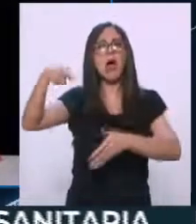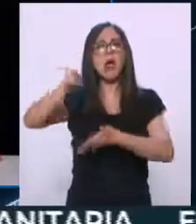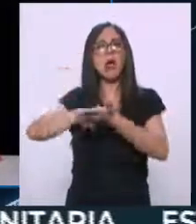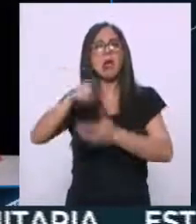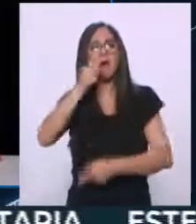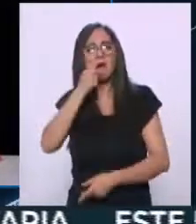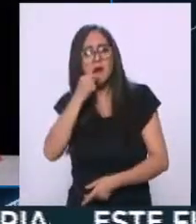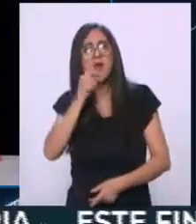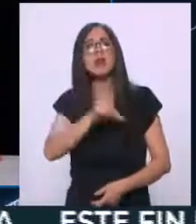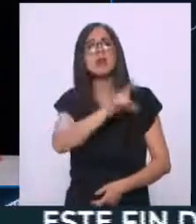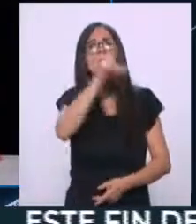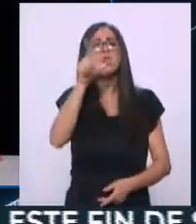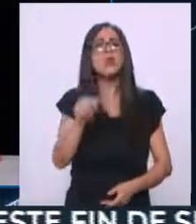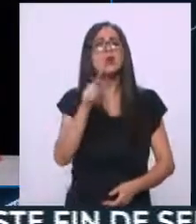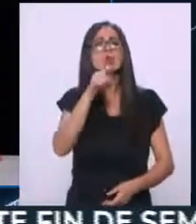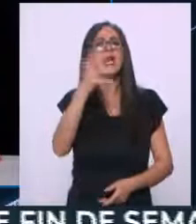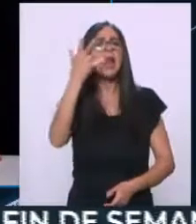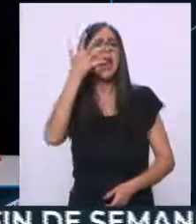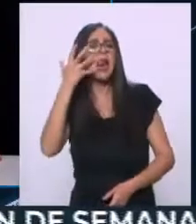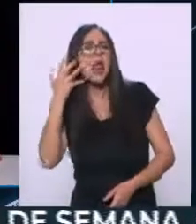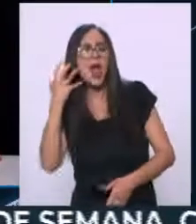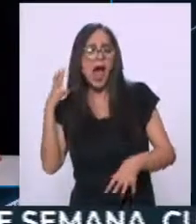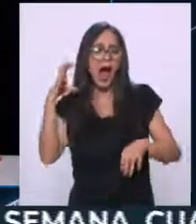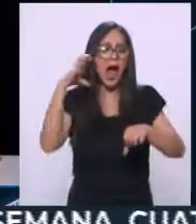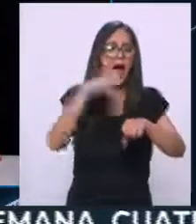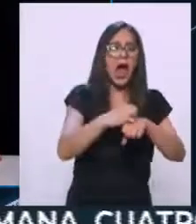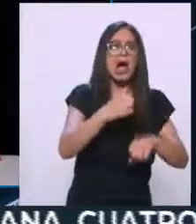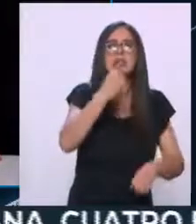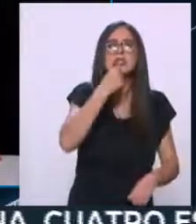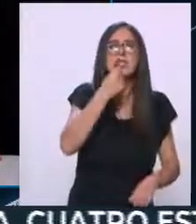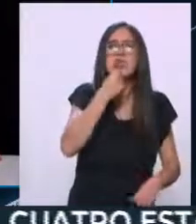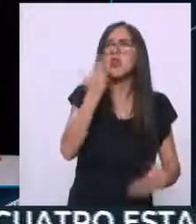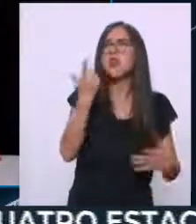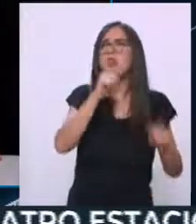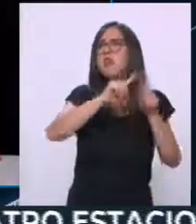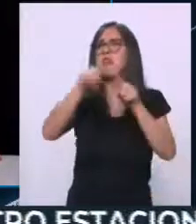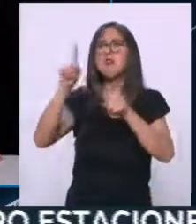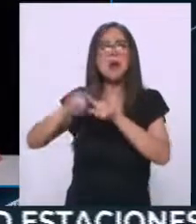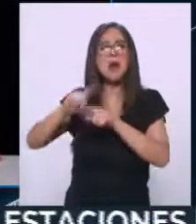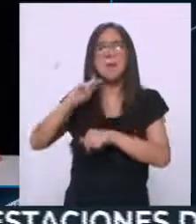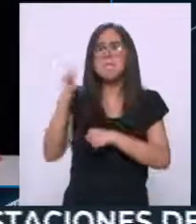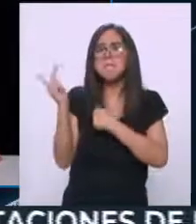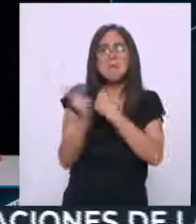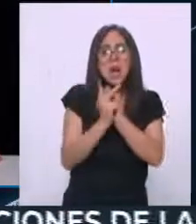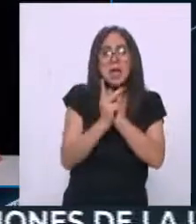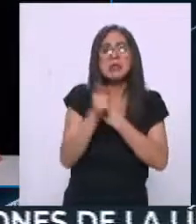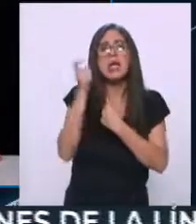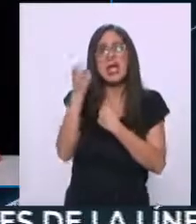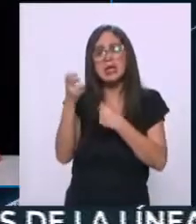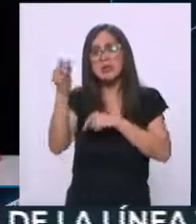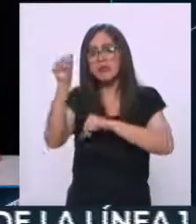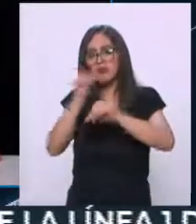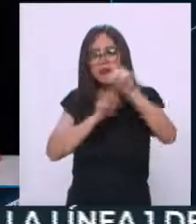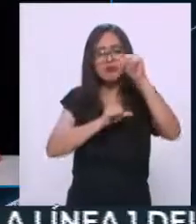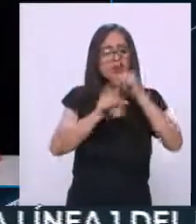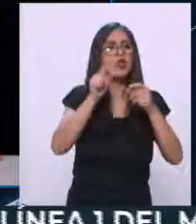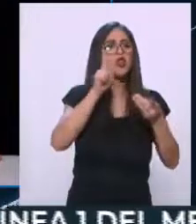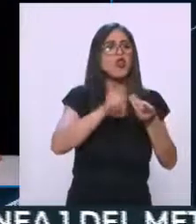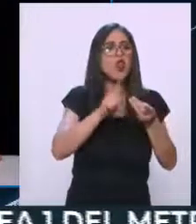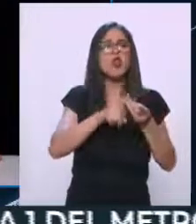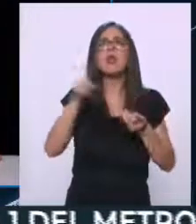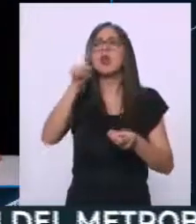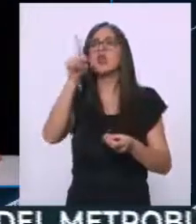la de un león que se come a un niño siempre en algún zoológico de alguna parte del país. Entonces, van alternando el zoológico de Puebla, el zoológico